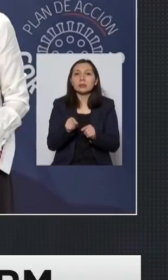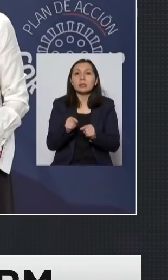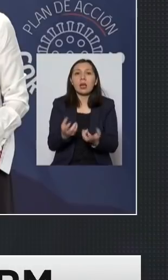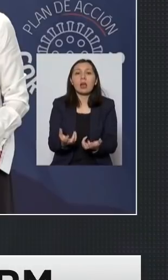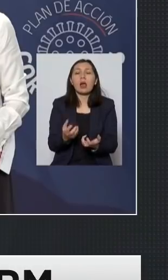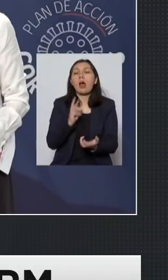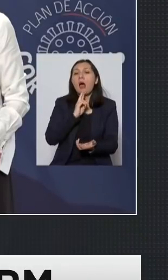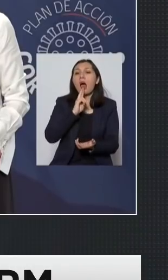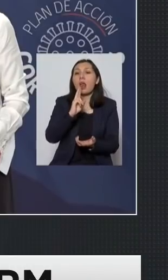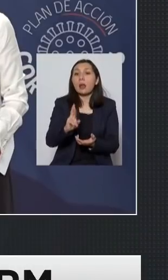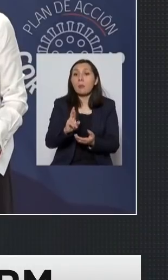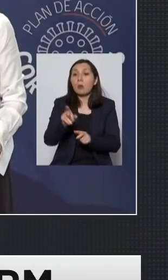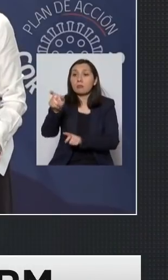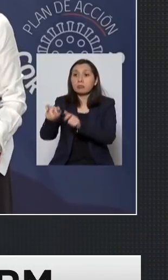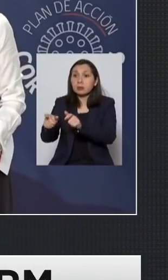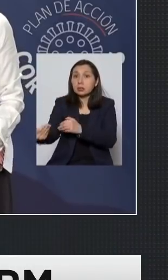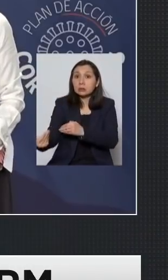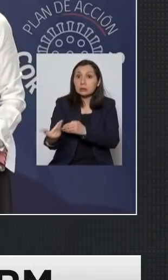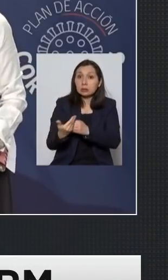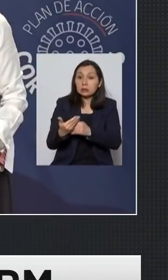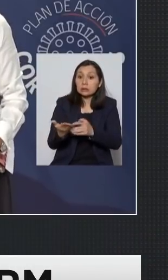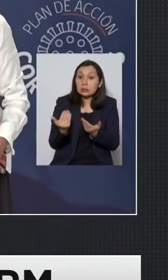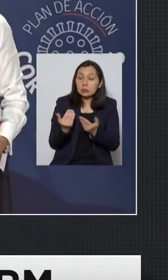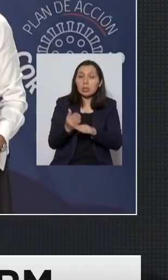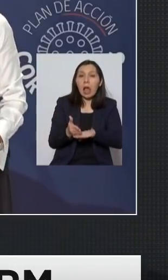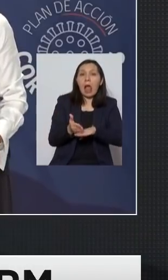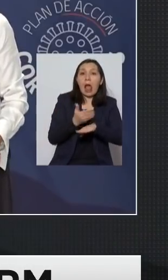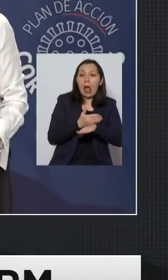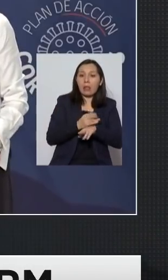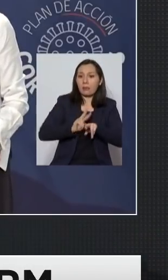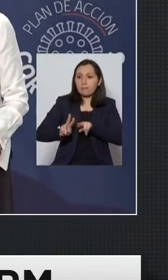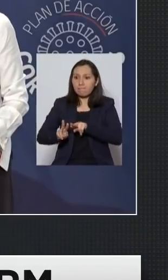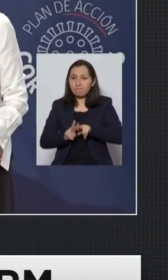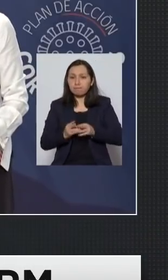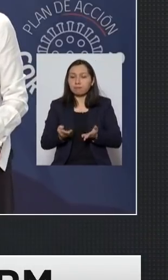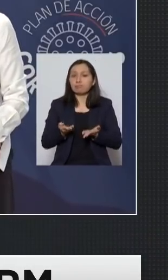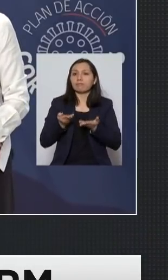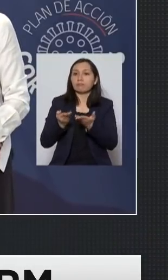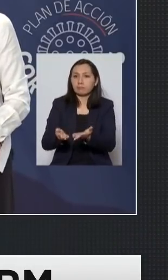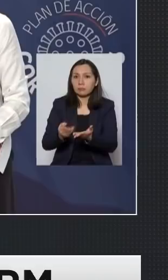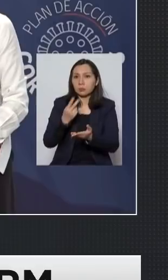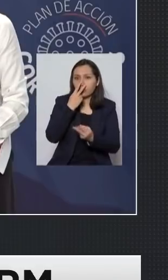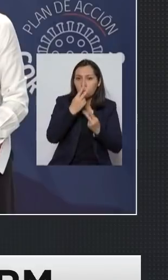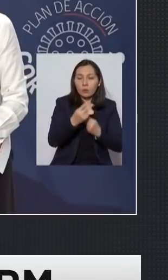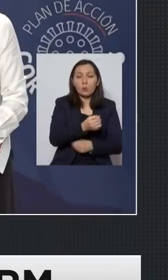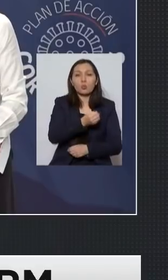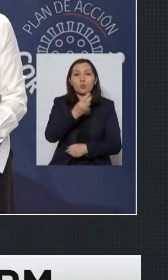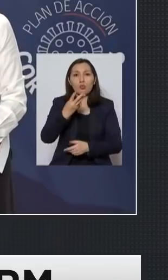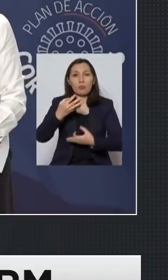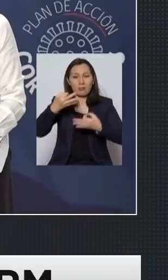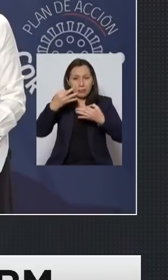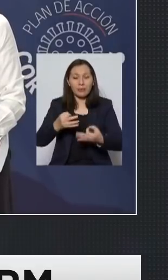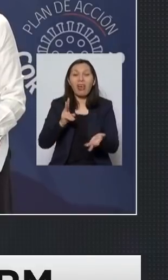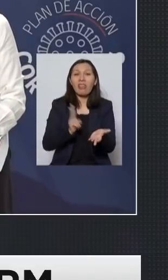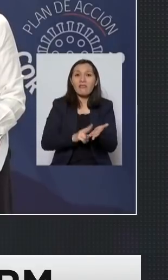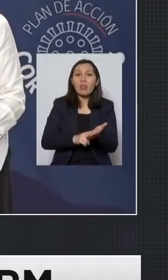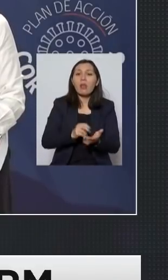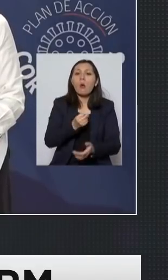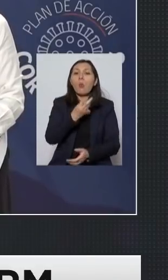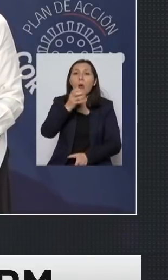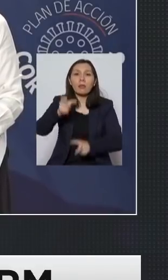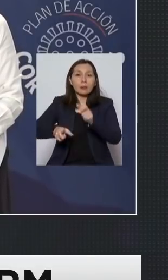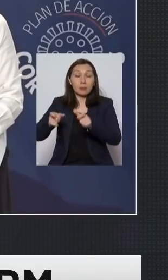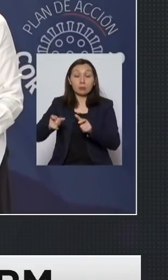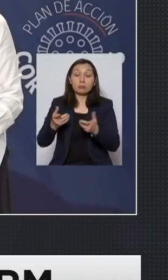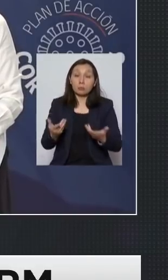responder a las necesidades y anticiparnos a las necesidades que estamos viendo en los números reales y es por eso